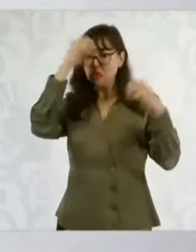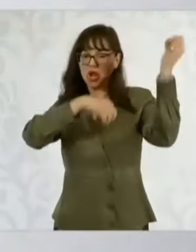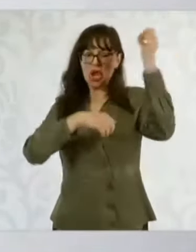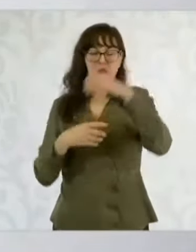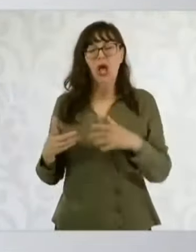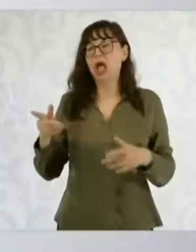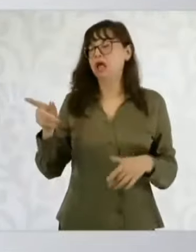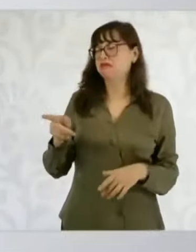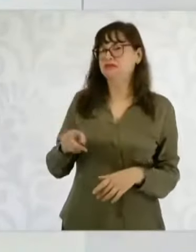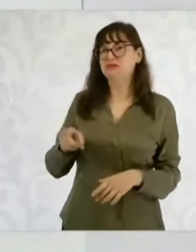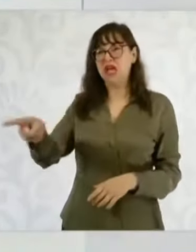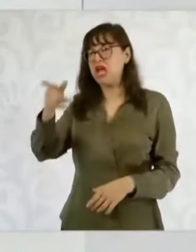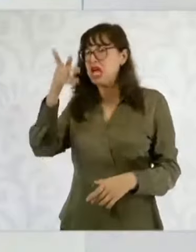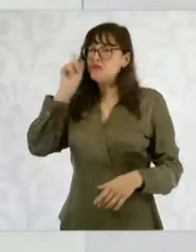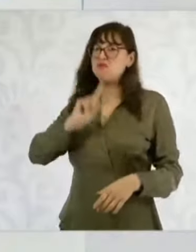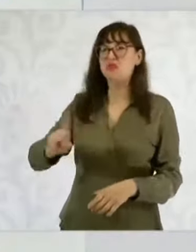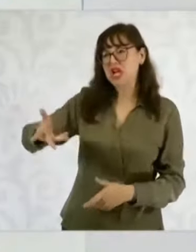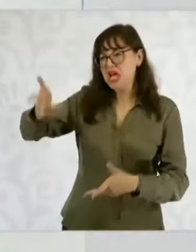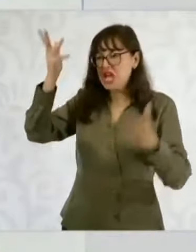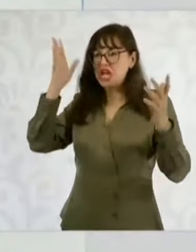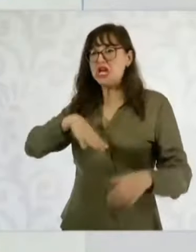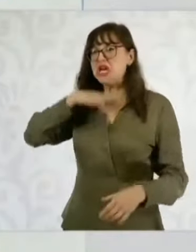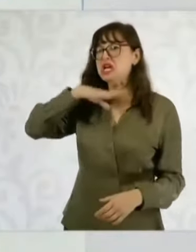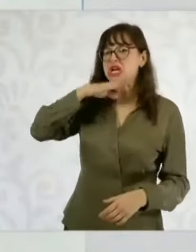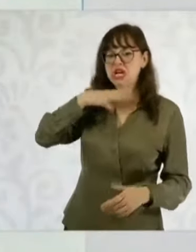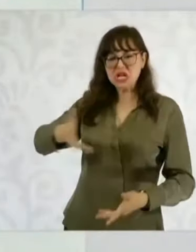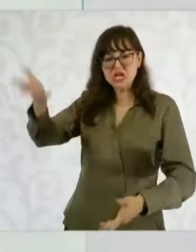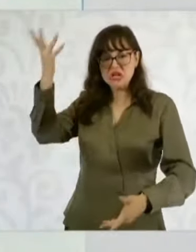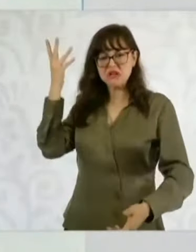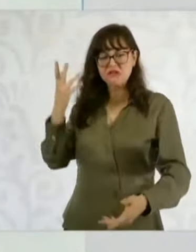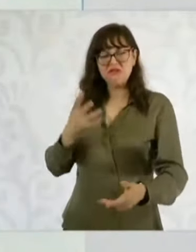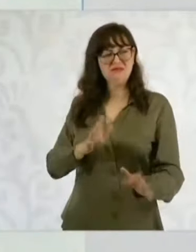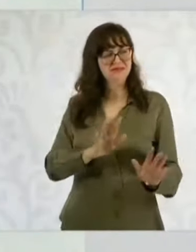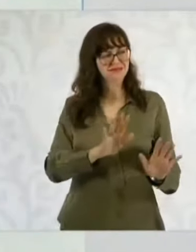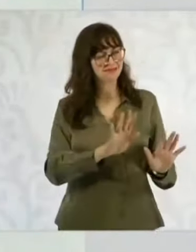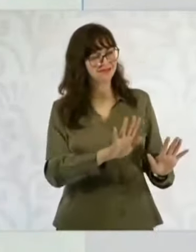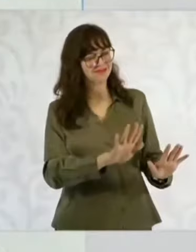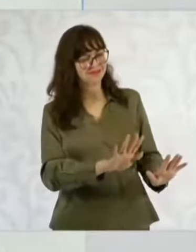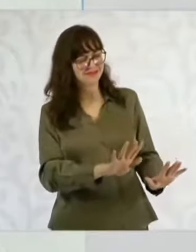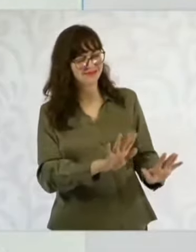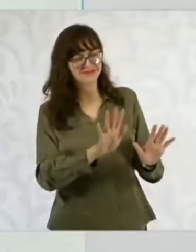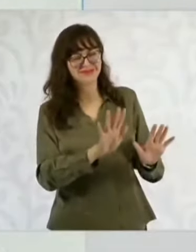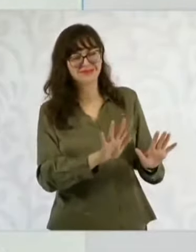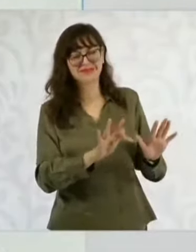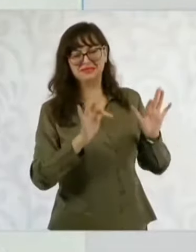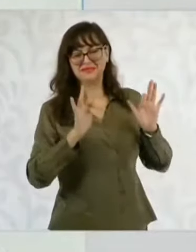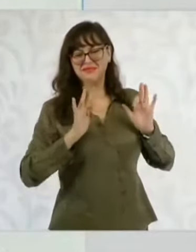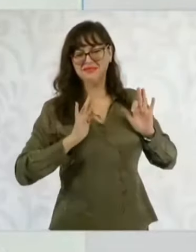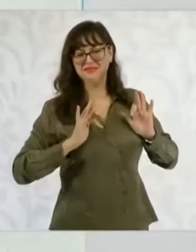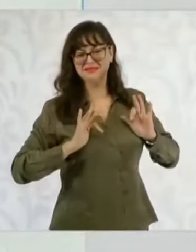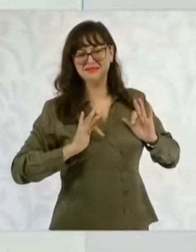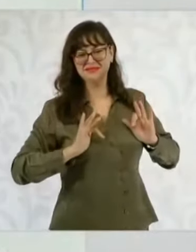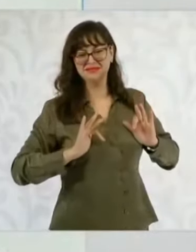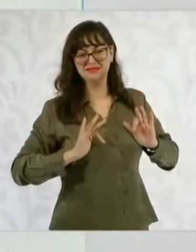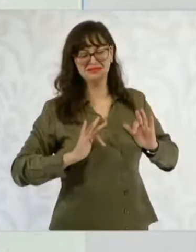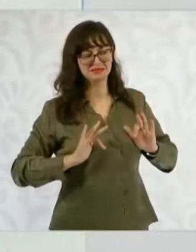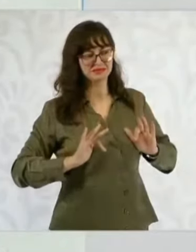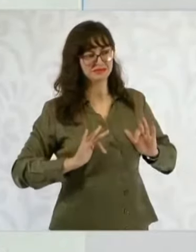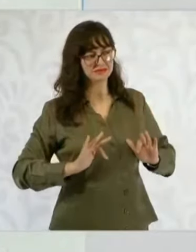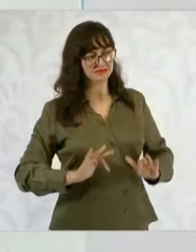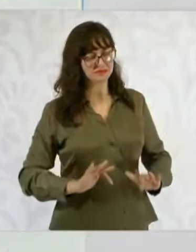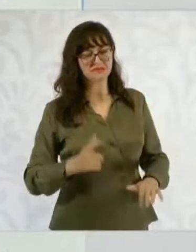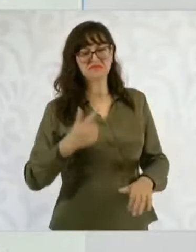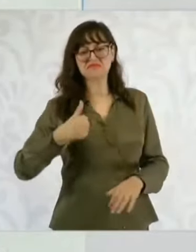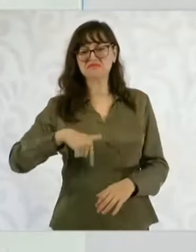da cuenta que… pues vamos a ver, no necesitamos adelantarnos, estamos certeros de que nuestra estrategia está